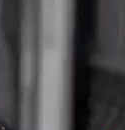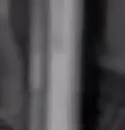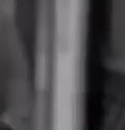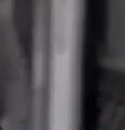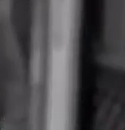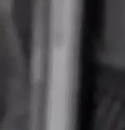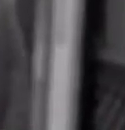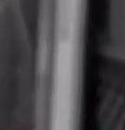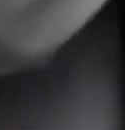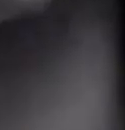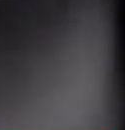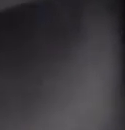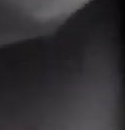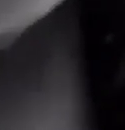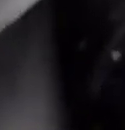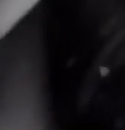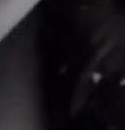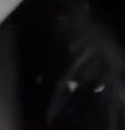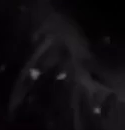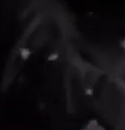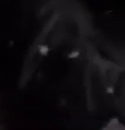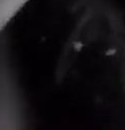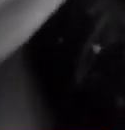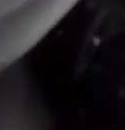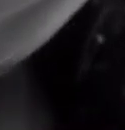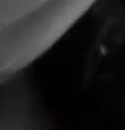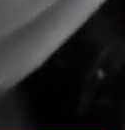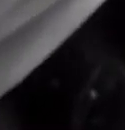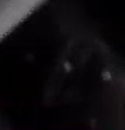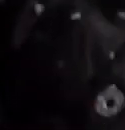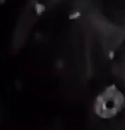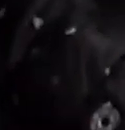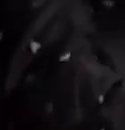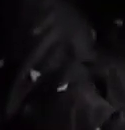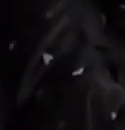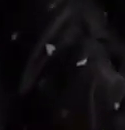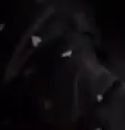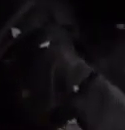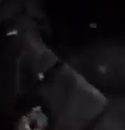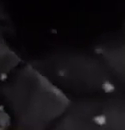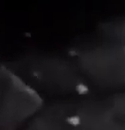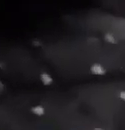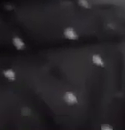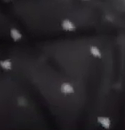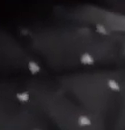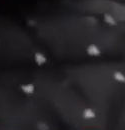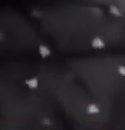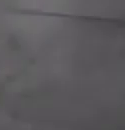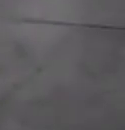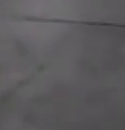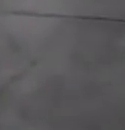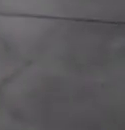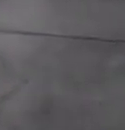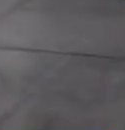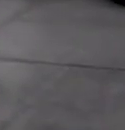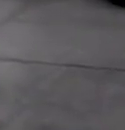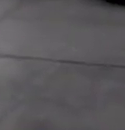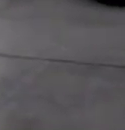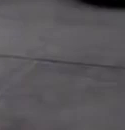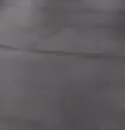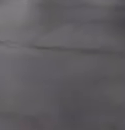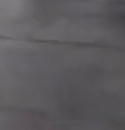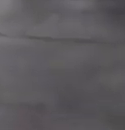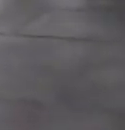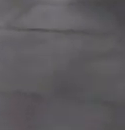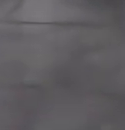Me dicen tapabocas Pero no me voy a quedar callada Si no me usas correctamente, no puedo protegerte Estar